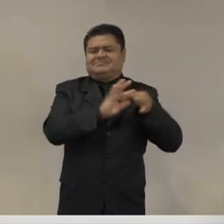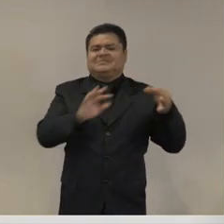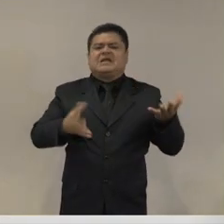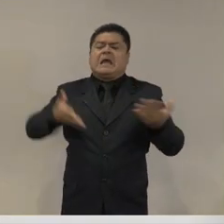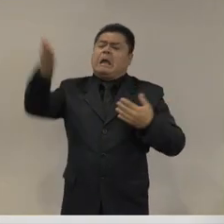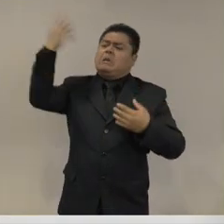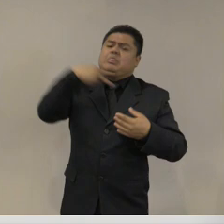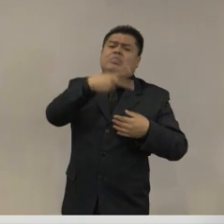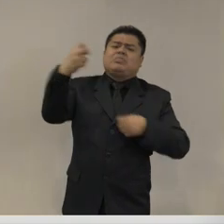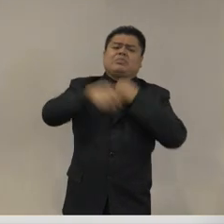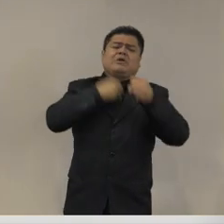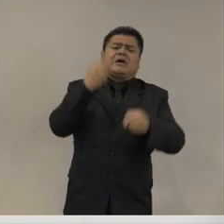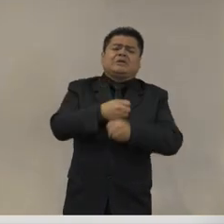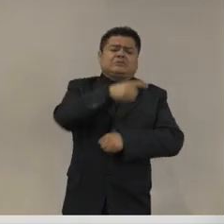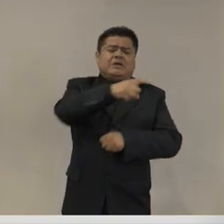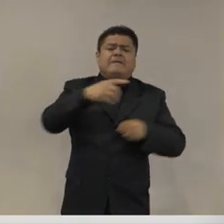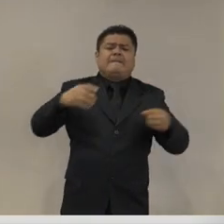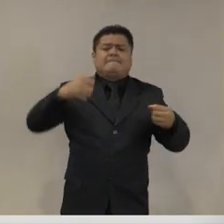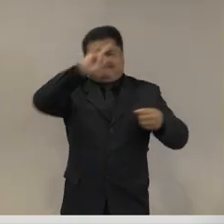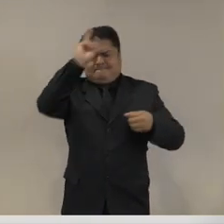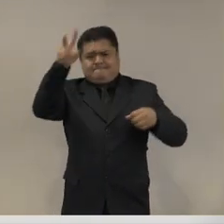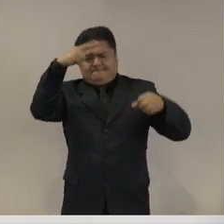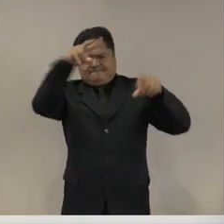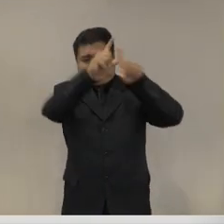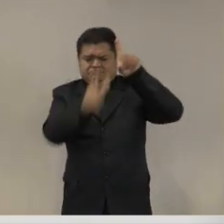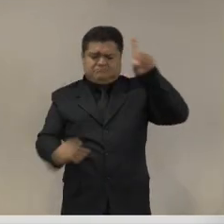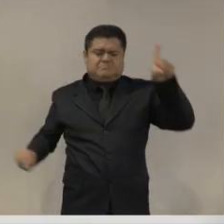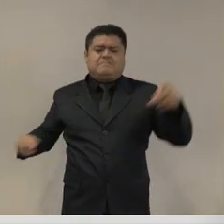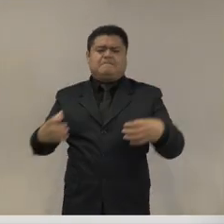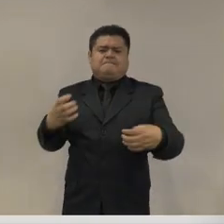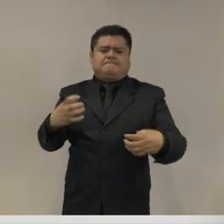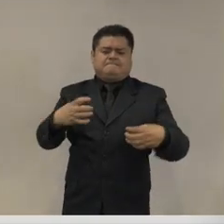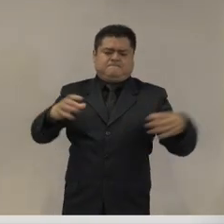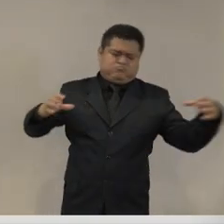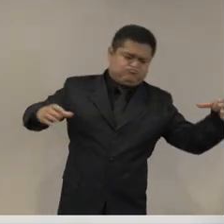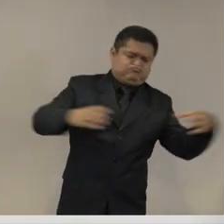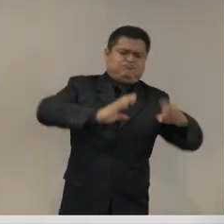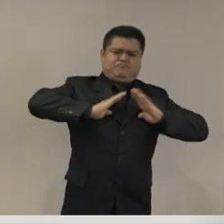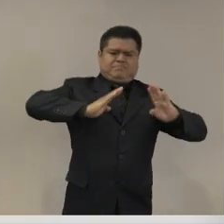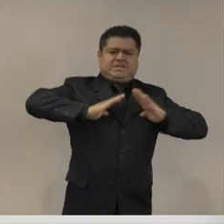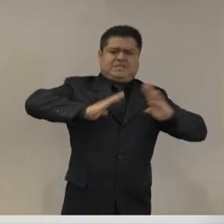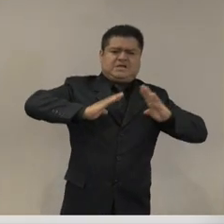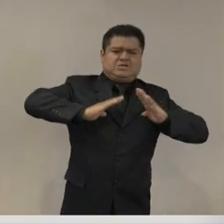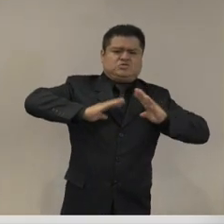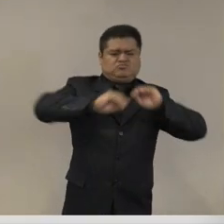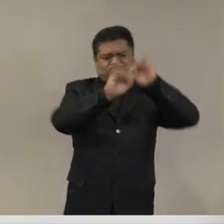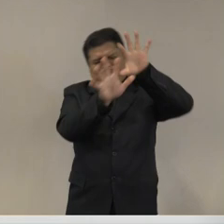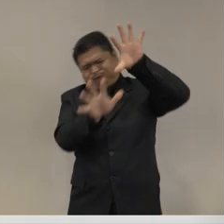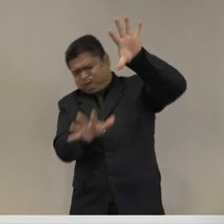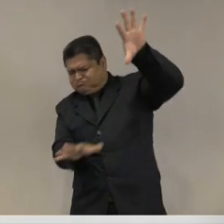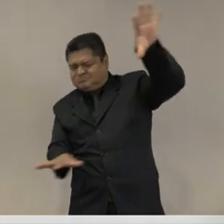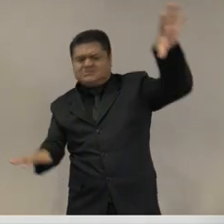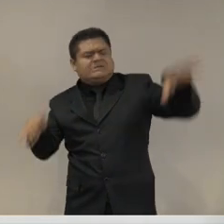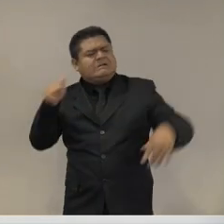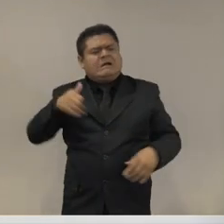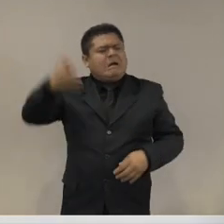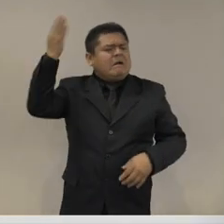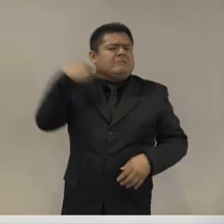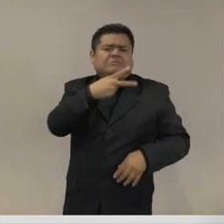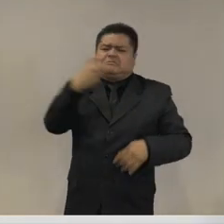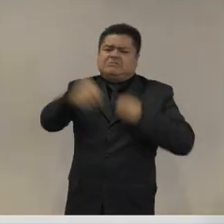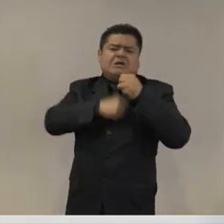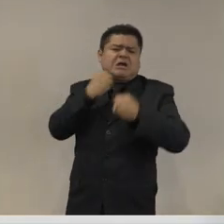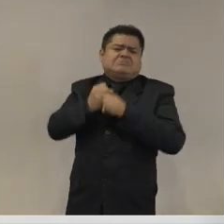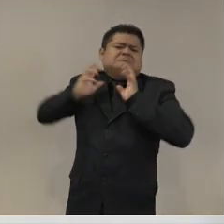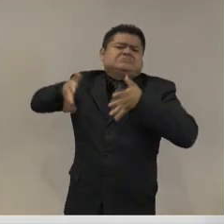parlamento ciudadano que hicimos para el tema de las leyes de seguridad porque lo que de la guardia nacional perdón porque lo que tenemos que